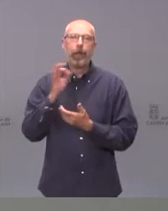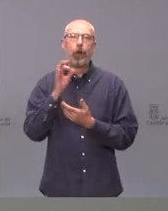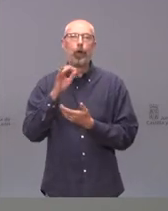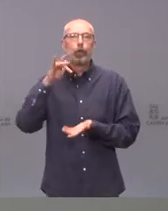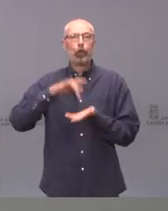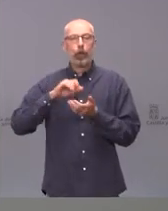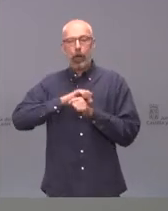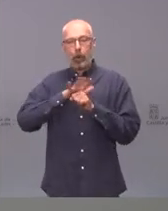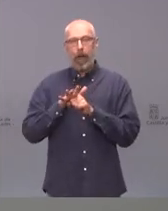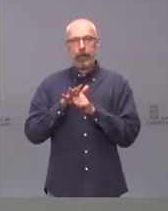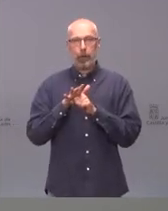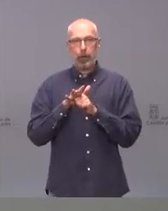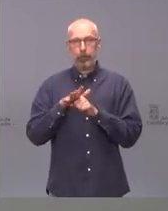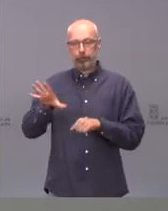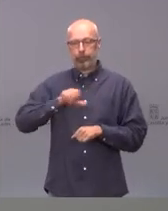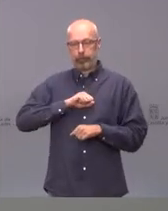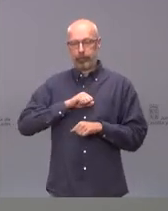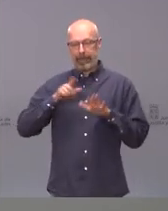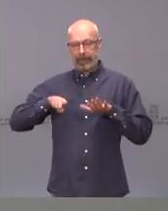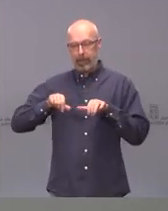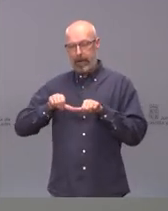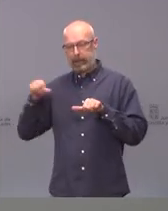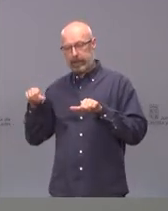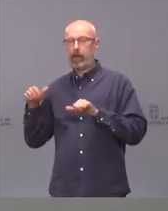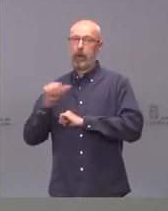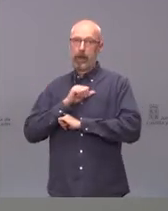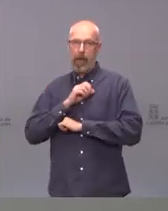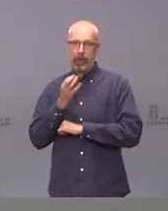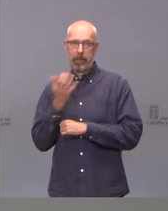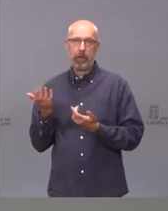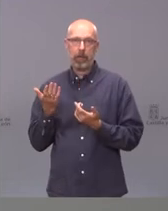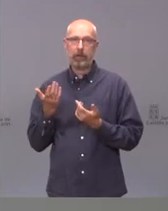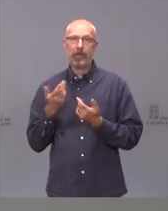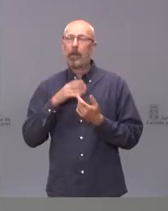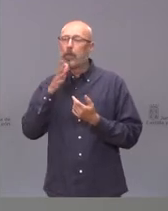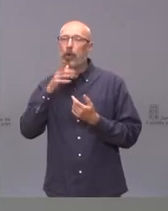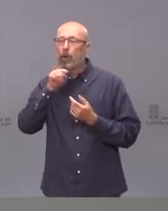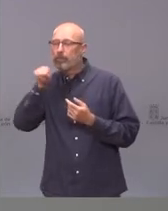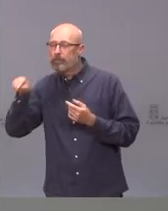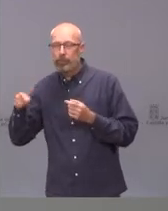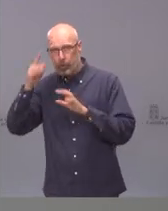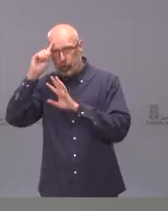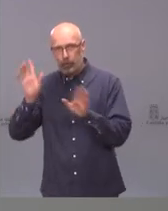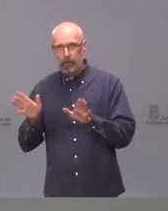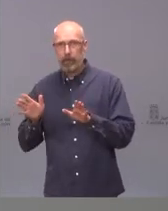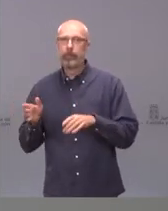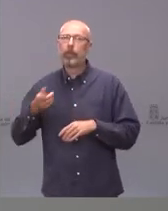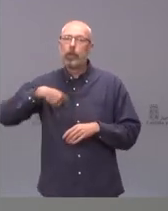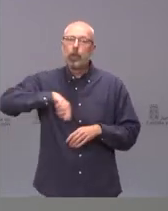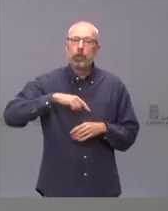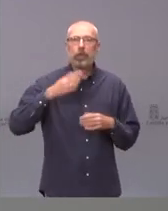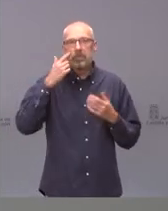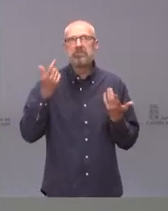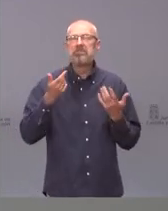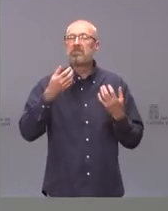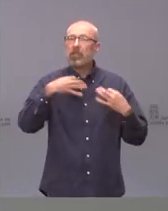en los últimos seis meses y tienen que esperar. Es decir, que nosotros estamos rondando en muchas áreas en torno al 80